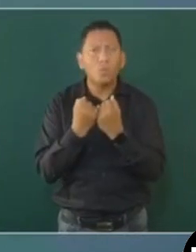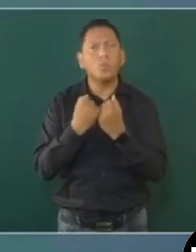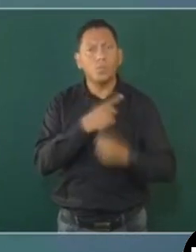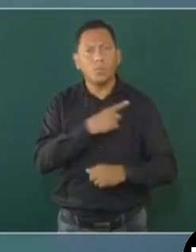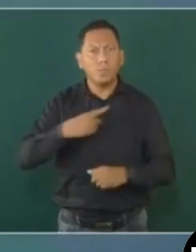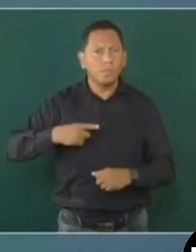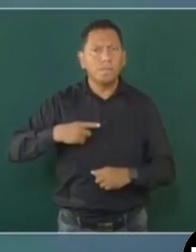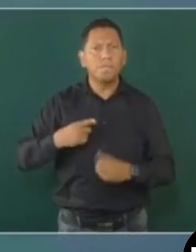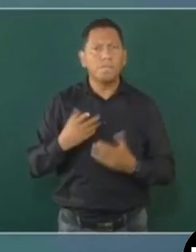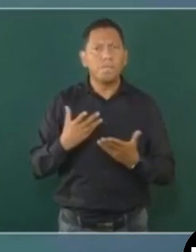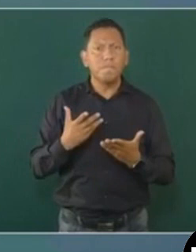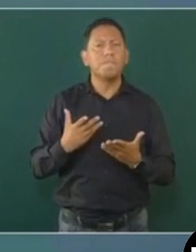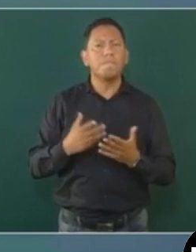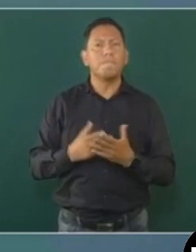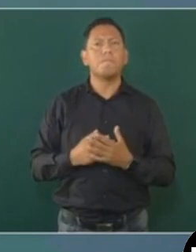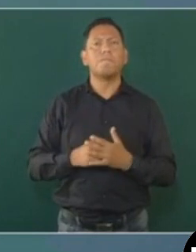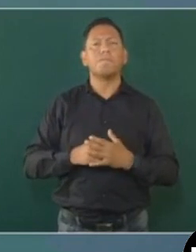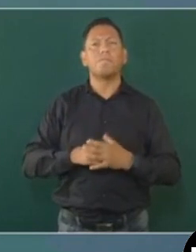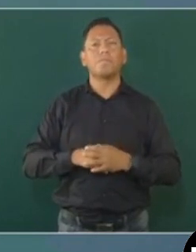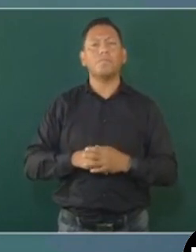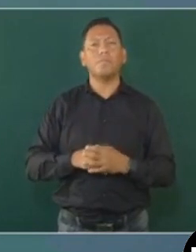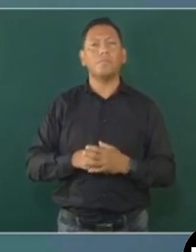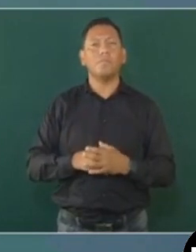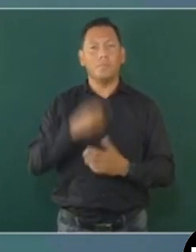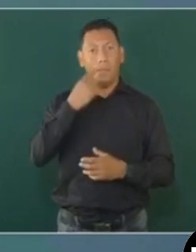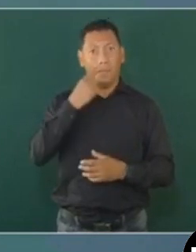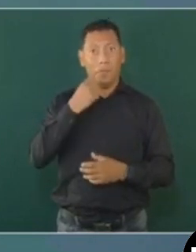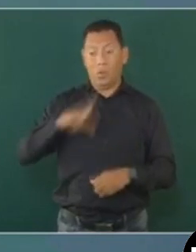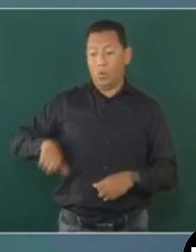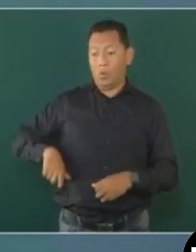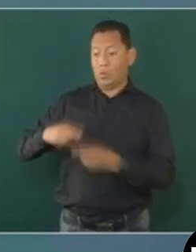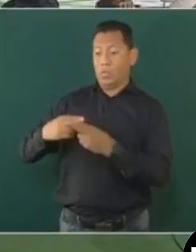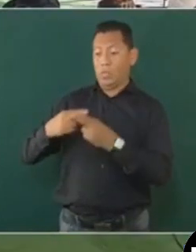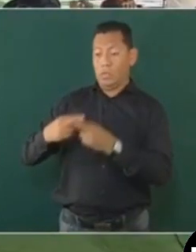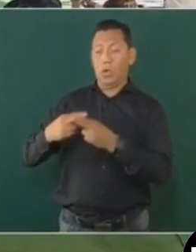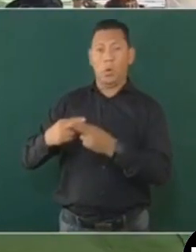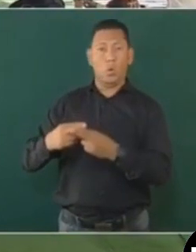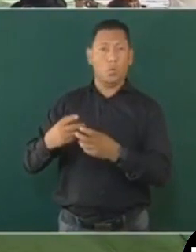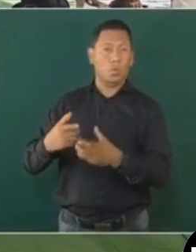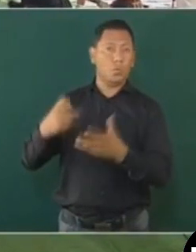No puede haber gobierno rico con pueblo pobre,